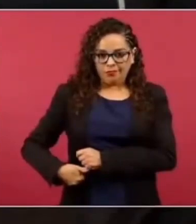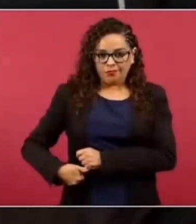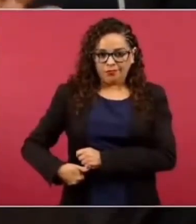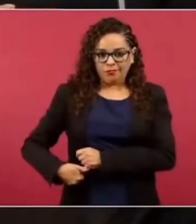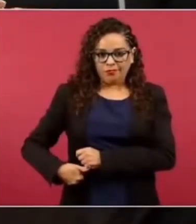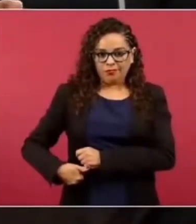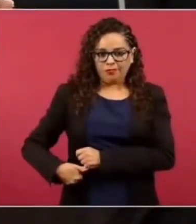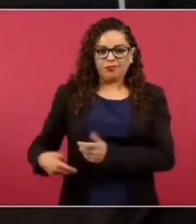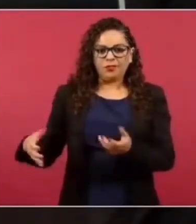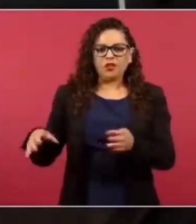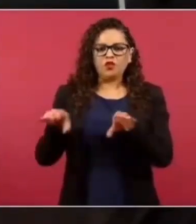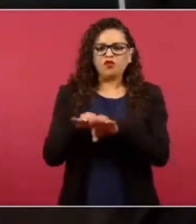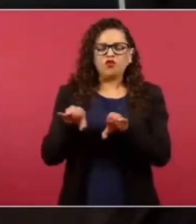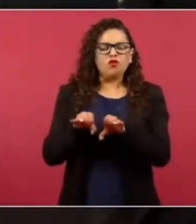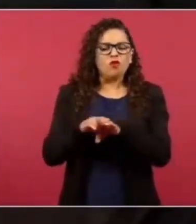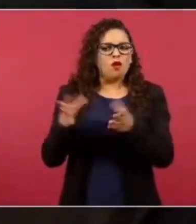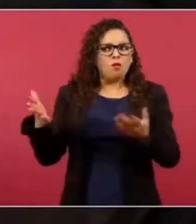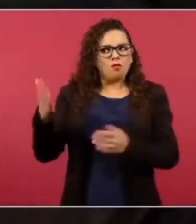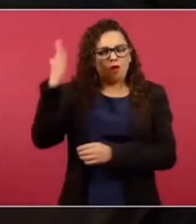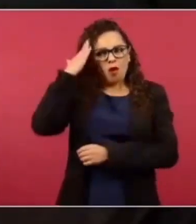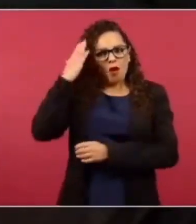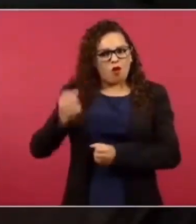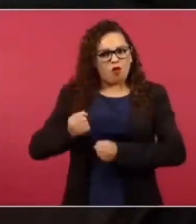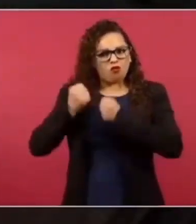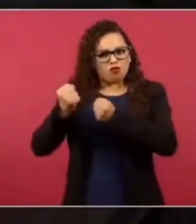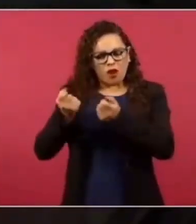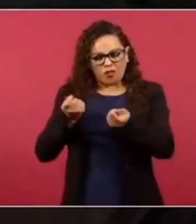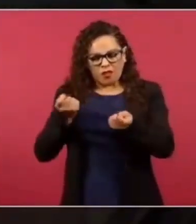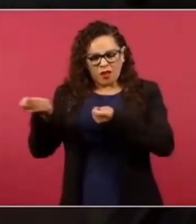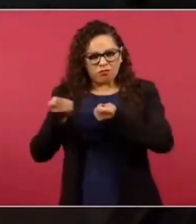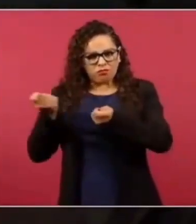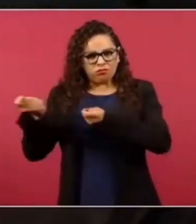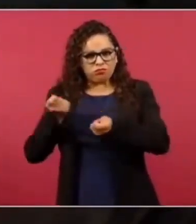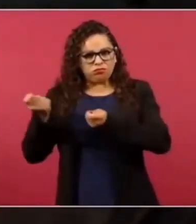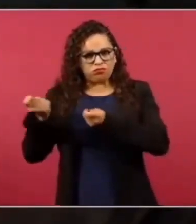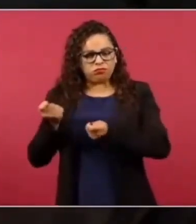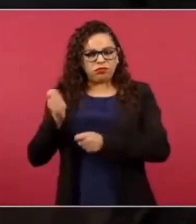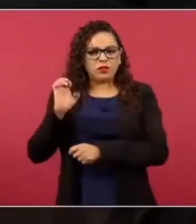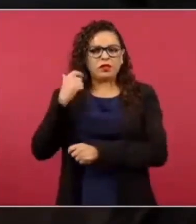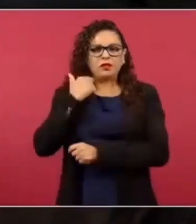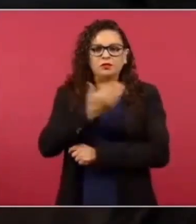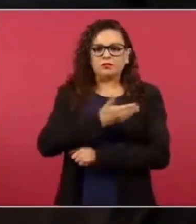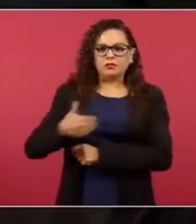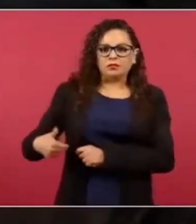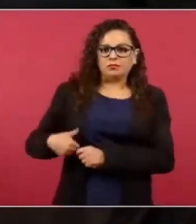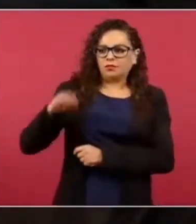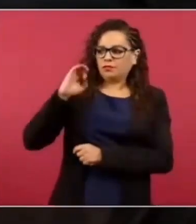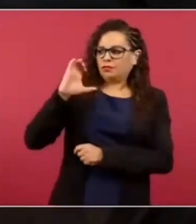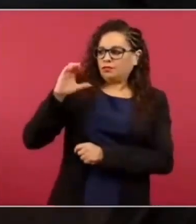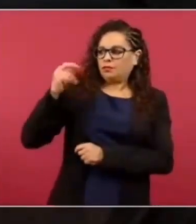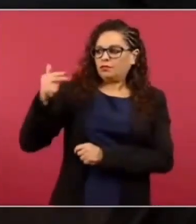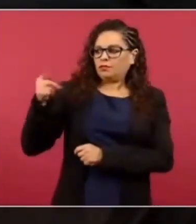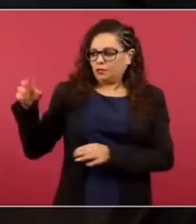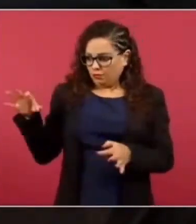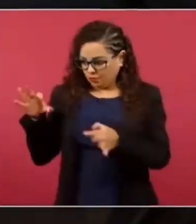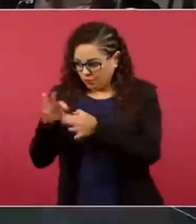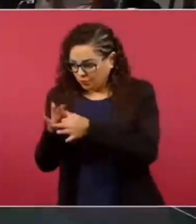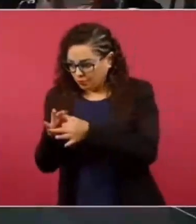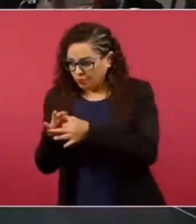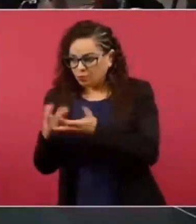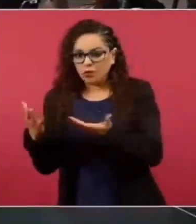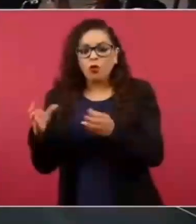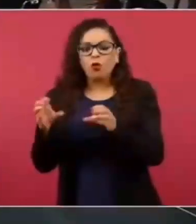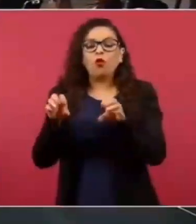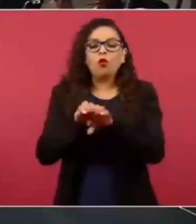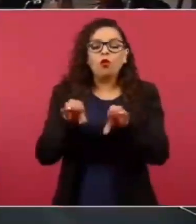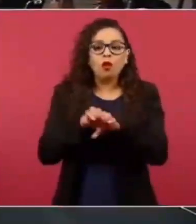Luna tuvo ese poderío para poder actuar de esa manera. Y de acuerdo con las declaraciones que da este exfuncionario, bueno, pues pudiera darse esa manera,